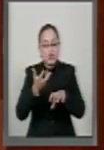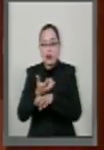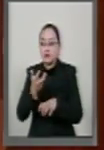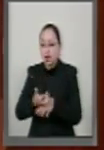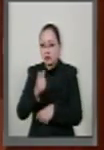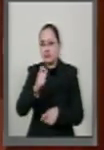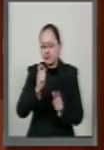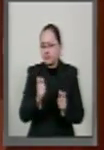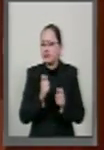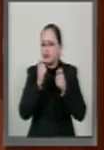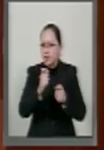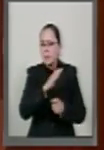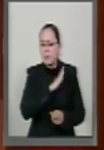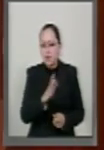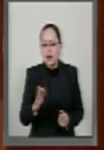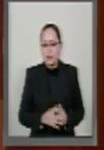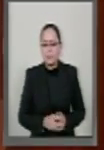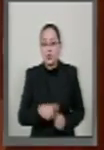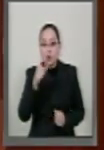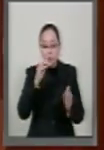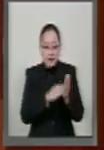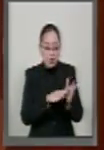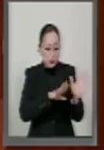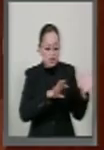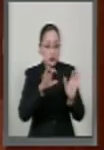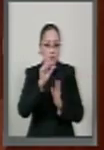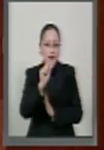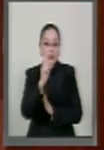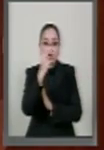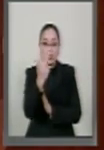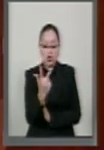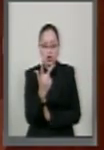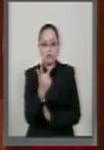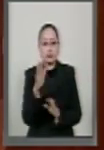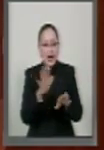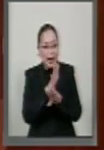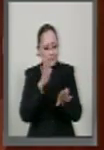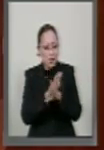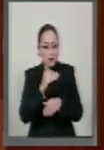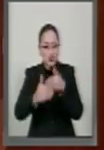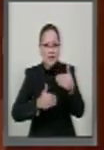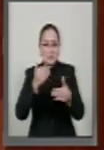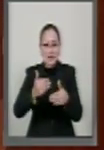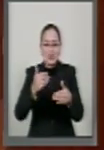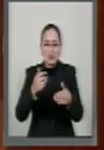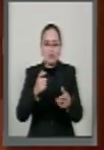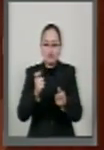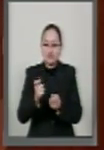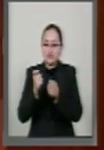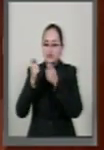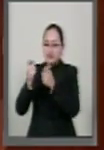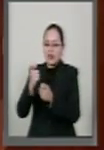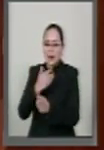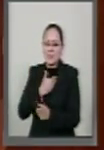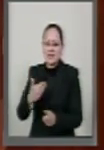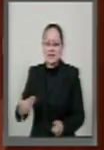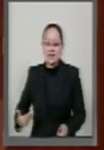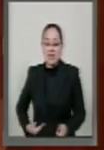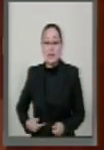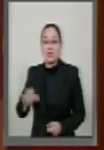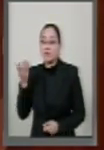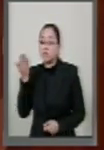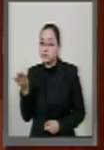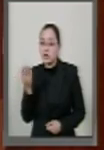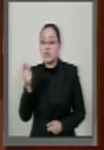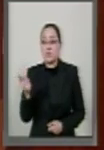partir de 1928 que se modifica el procedimiento y se le da un poder al Presidente que llegó